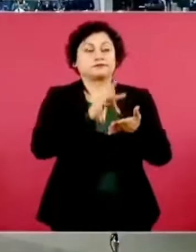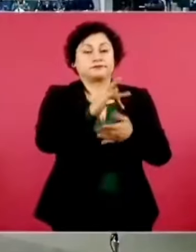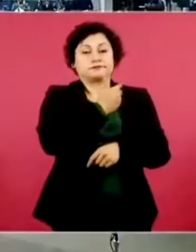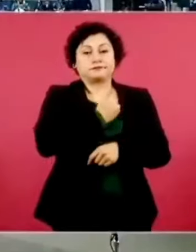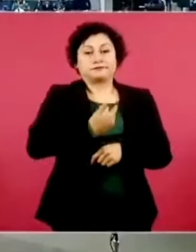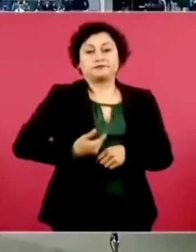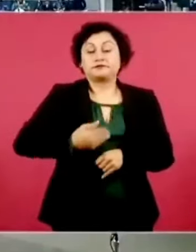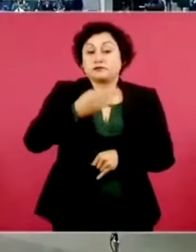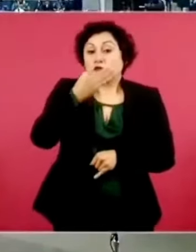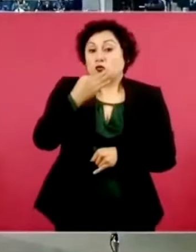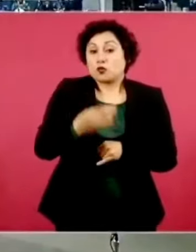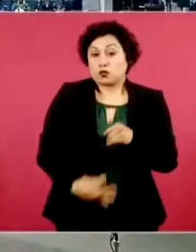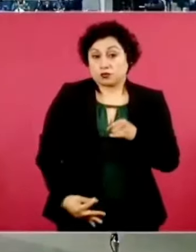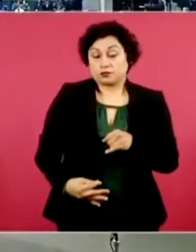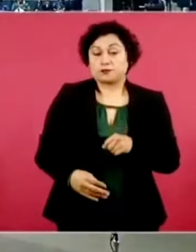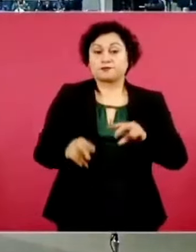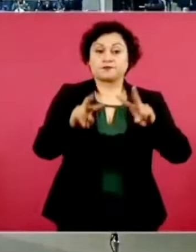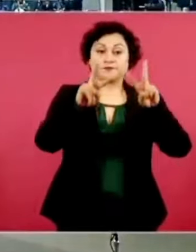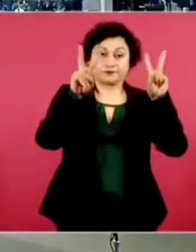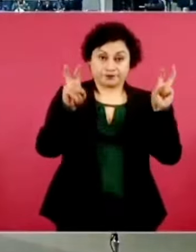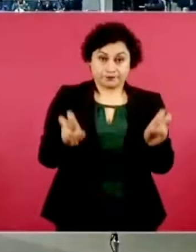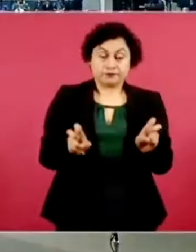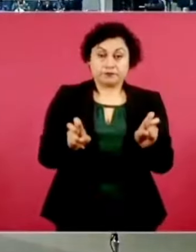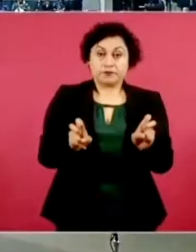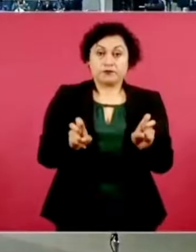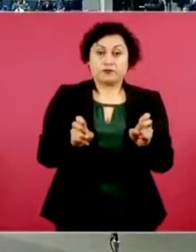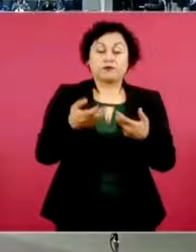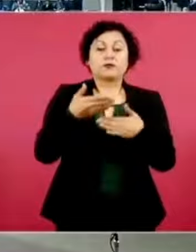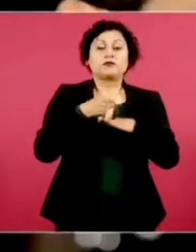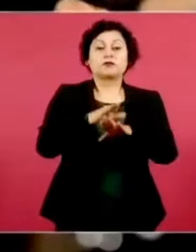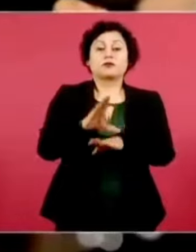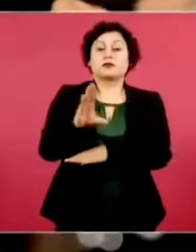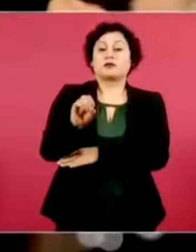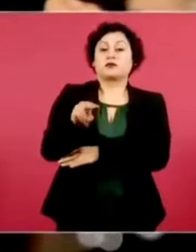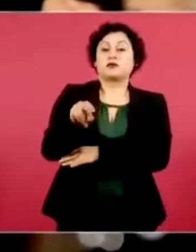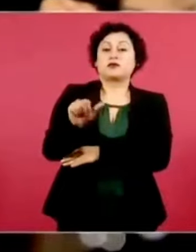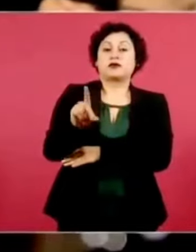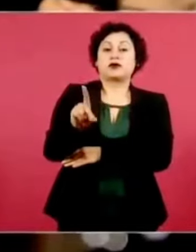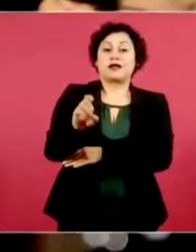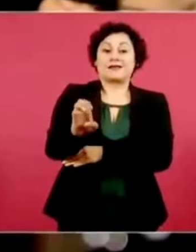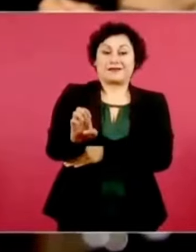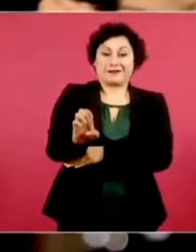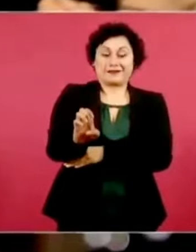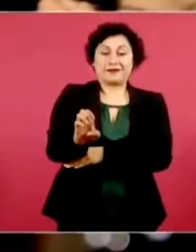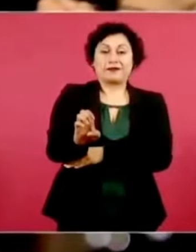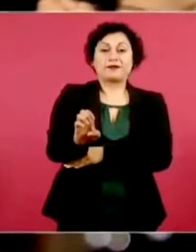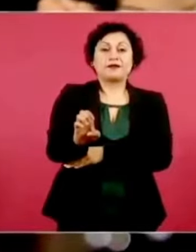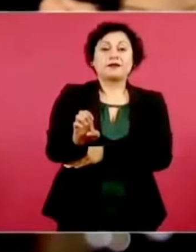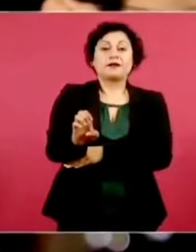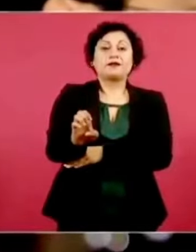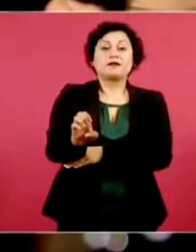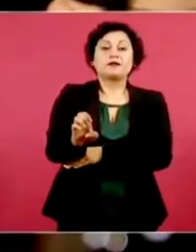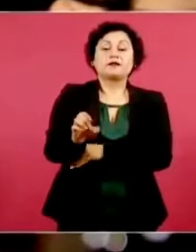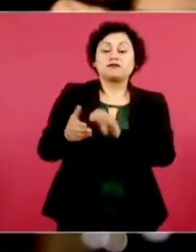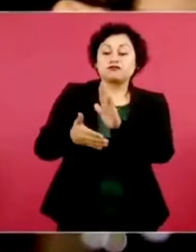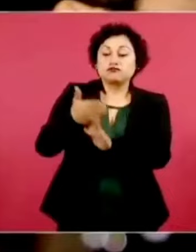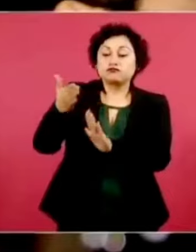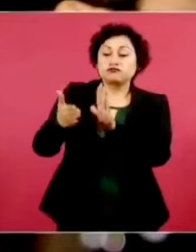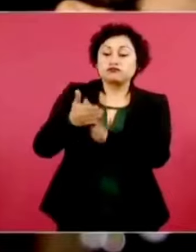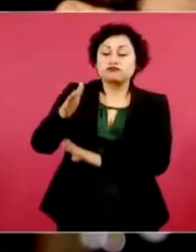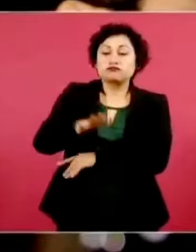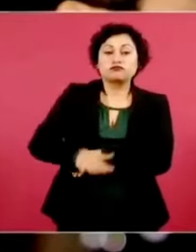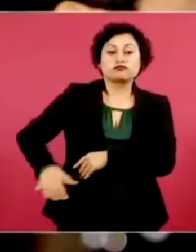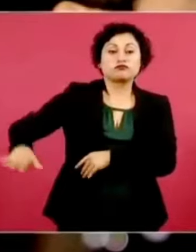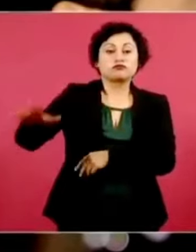Hay un tema que tiene que ver con la CONADE y la construcción de una pista de salto ecuestre que costó